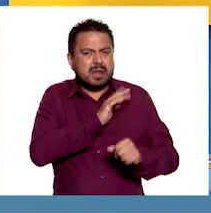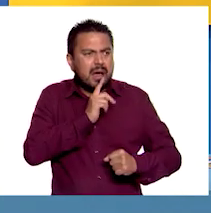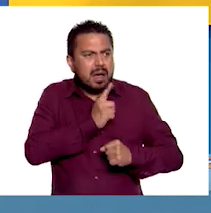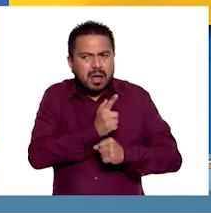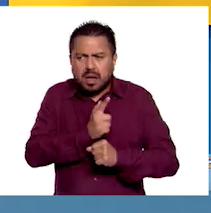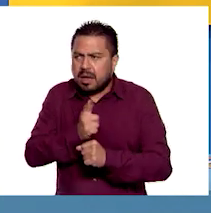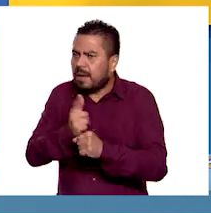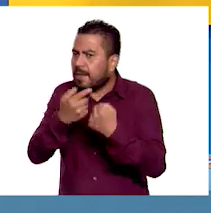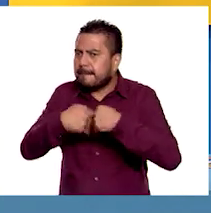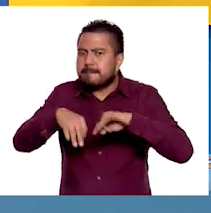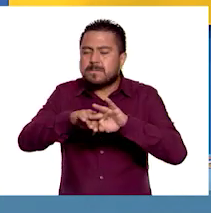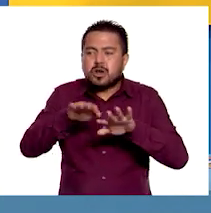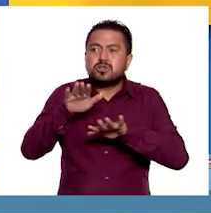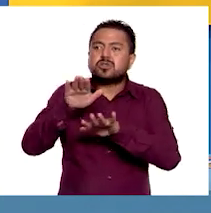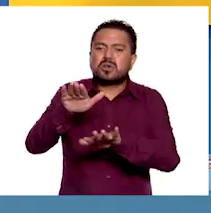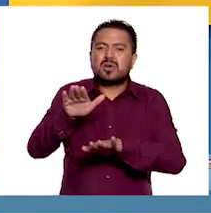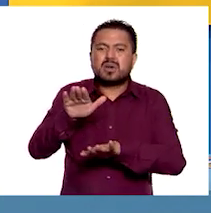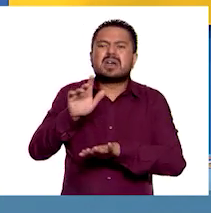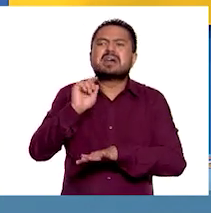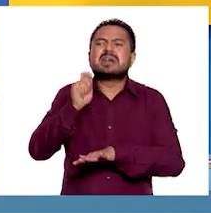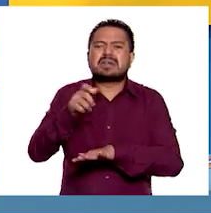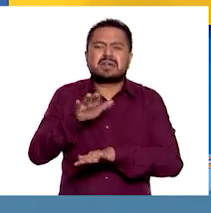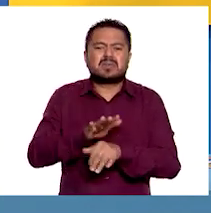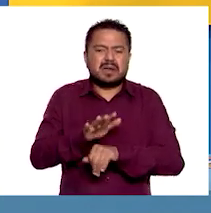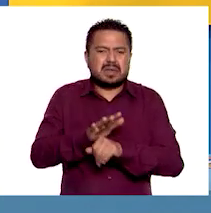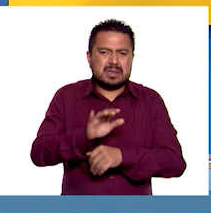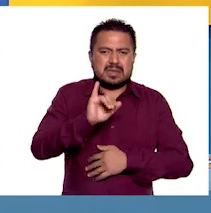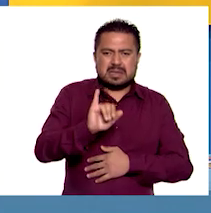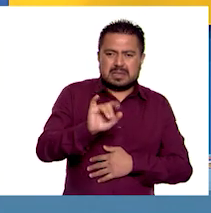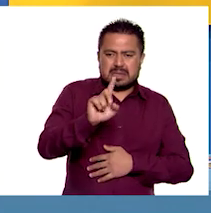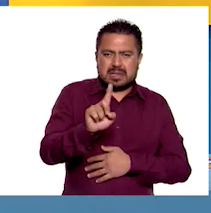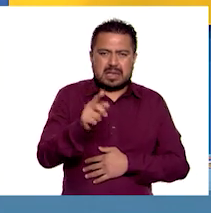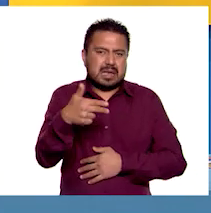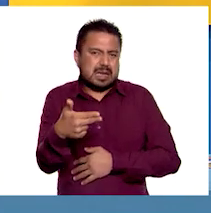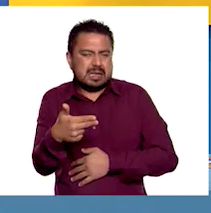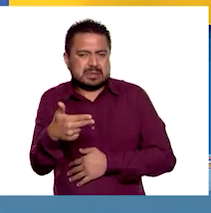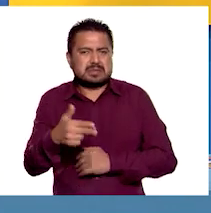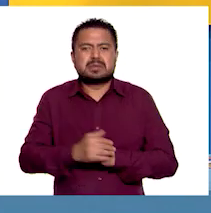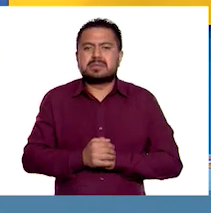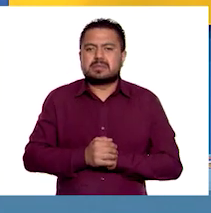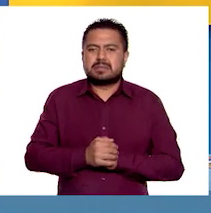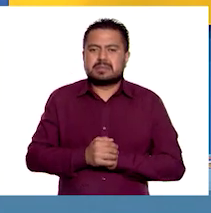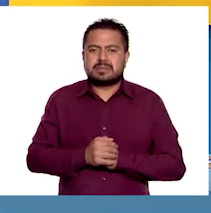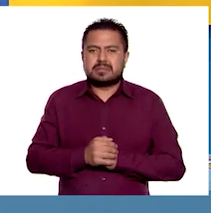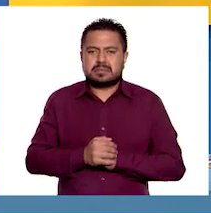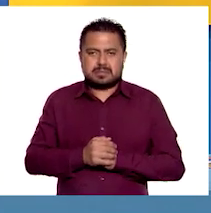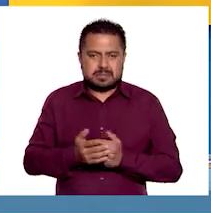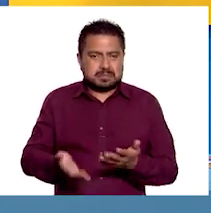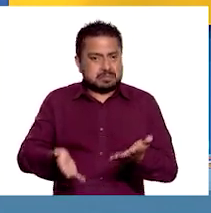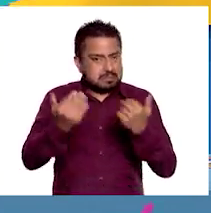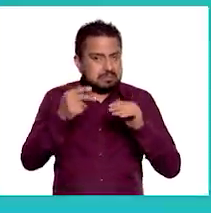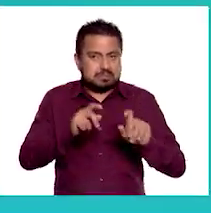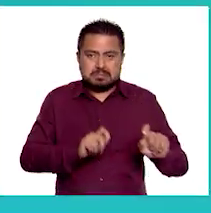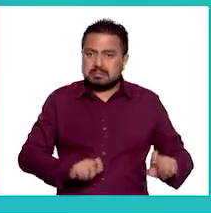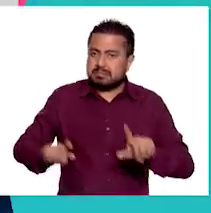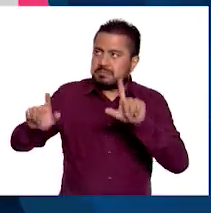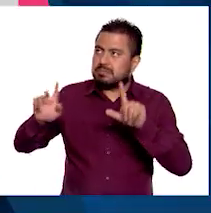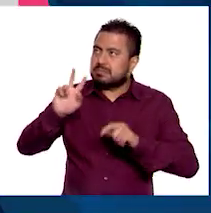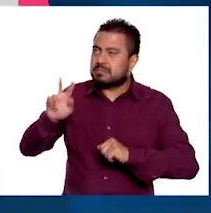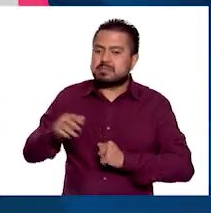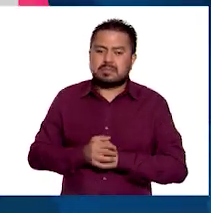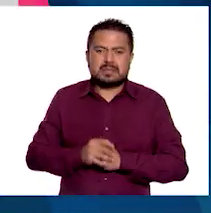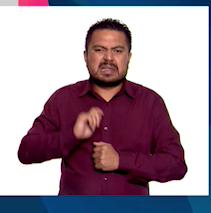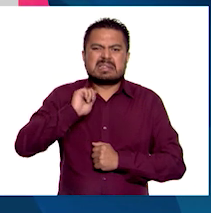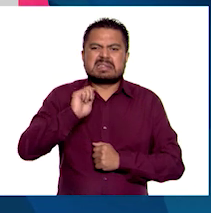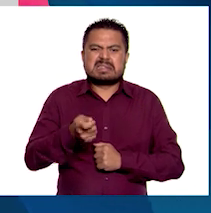importancia de conocer sobre el Índice de Desarrollo Humano o IDH. Adelante. ¿Qué